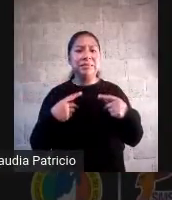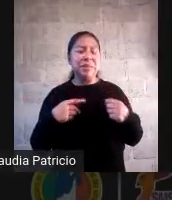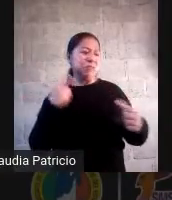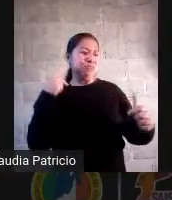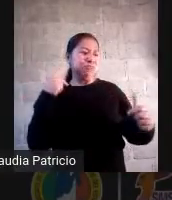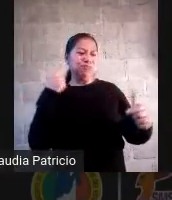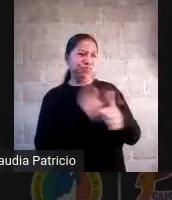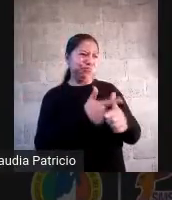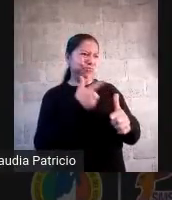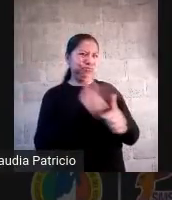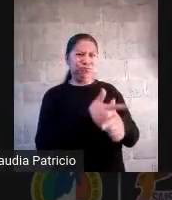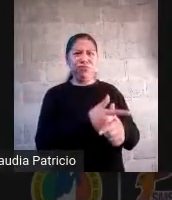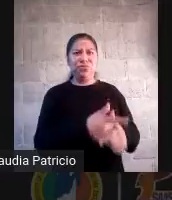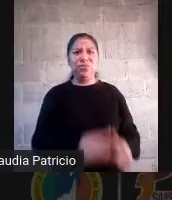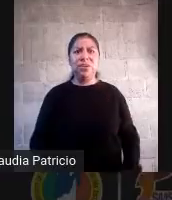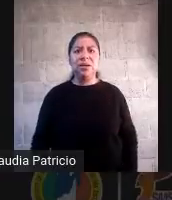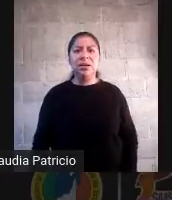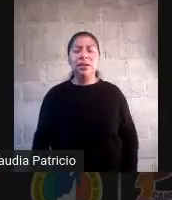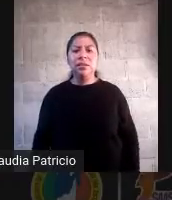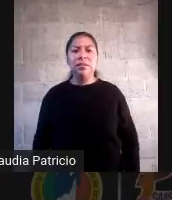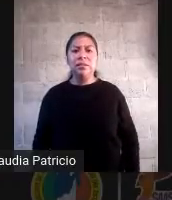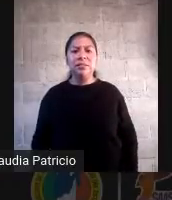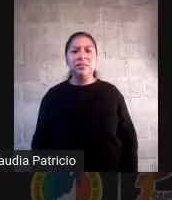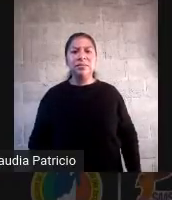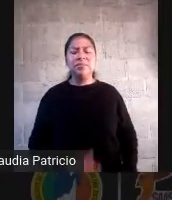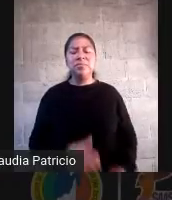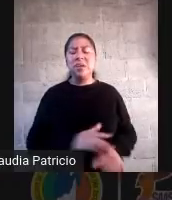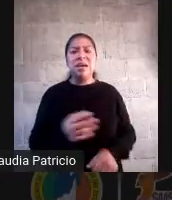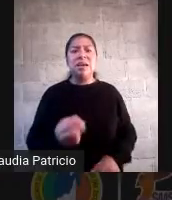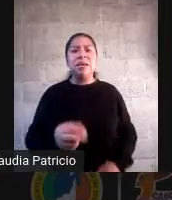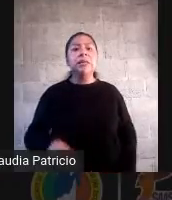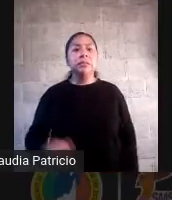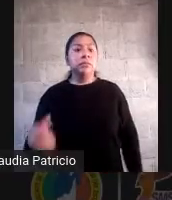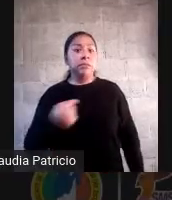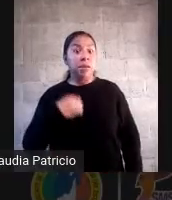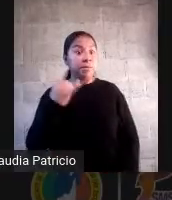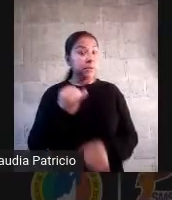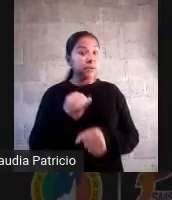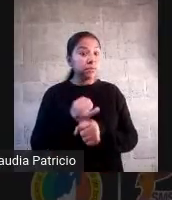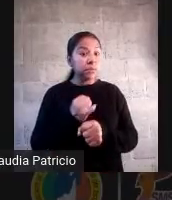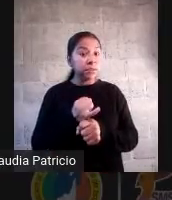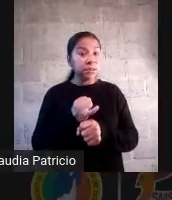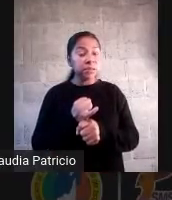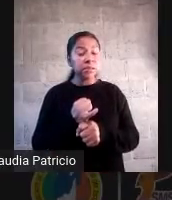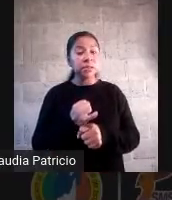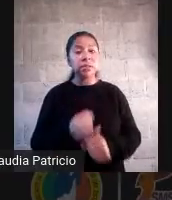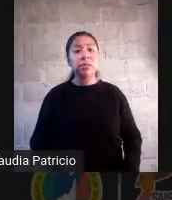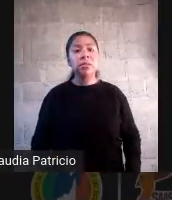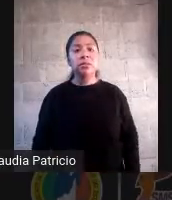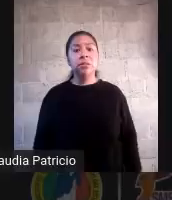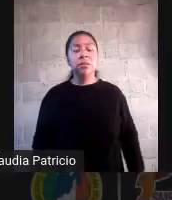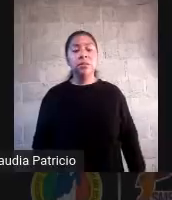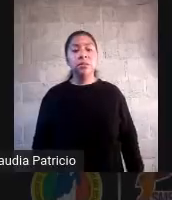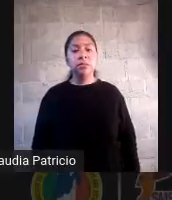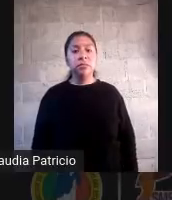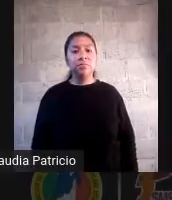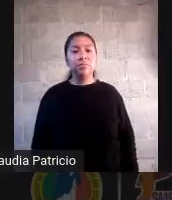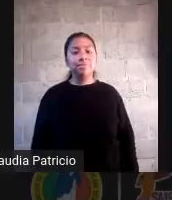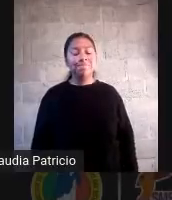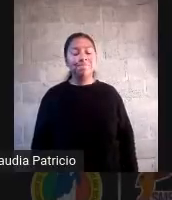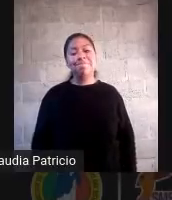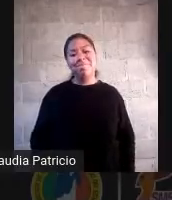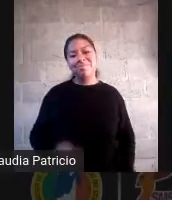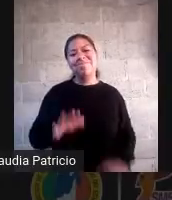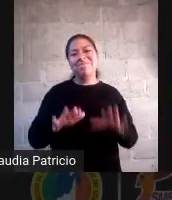llenas de asesinatos me interesa ese fenómeno porque pasa y con mucha frecuencia lo expresa pero